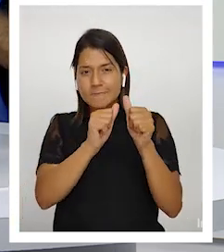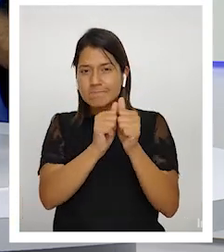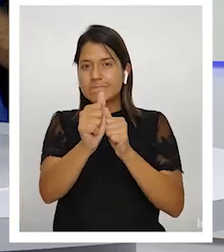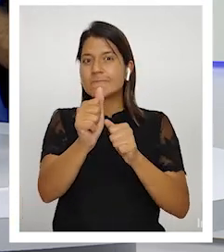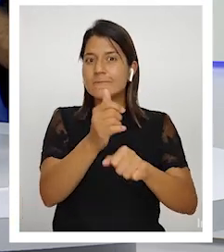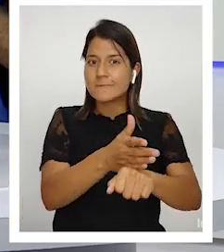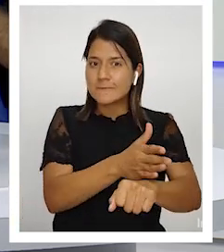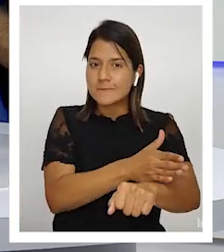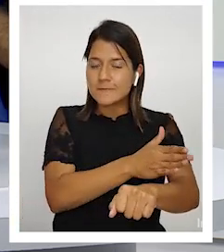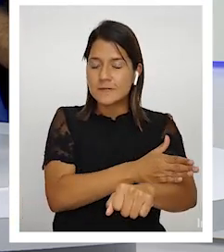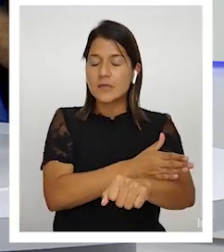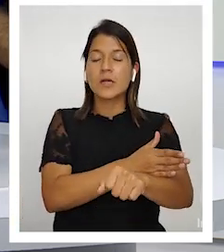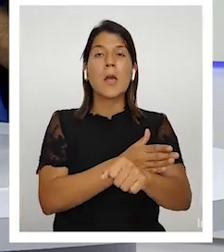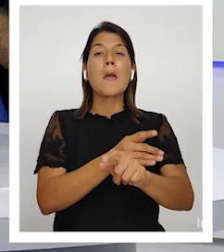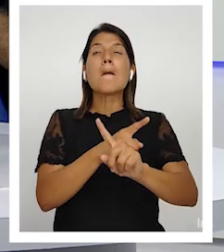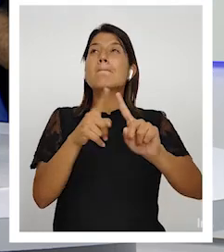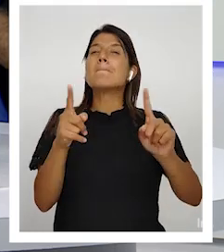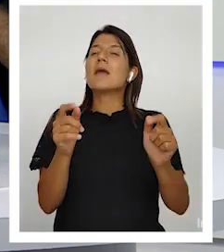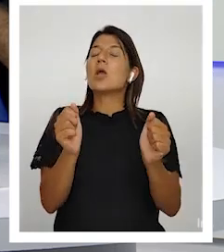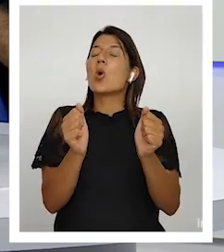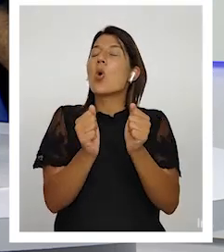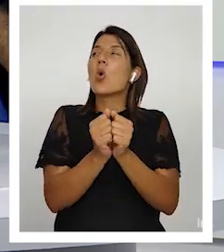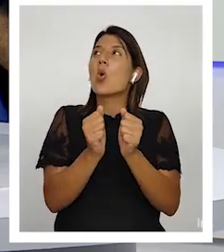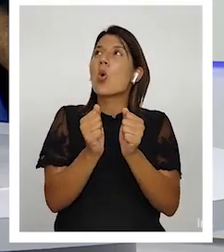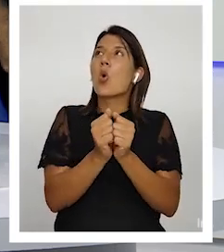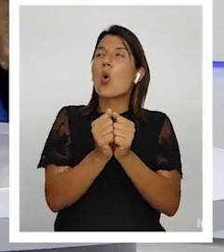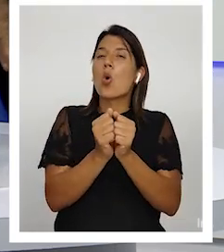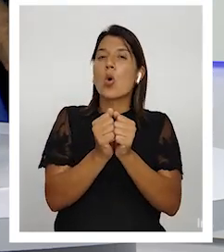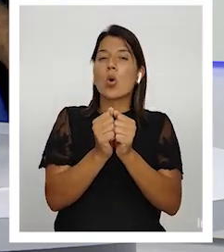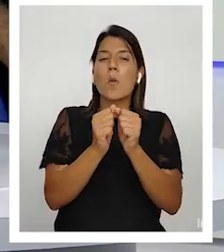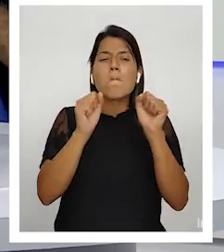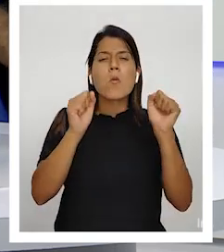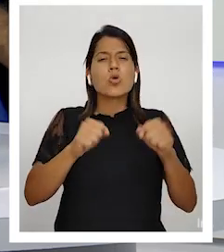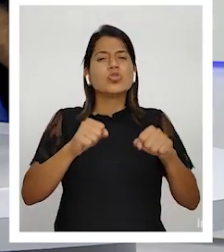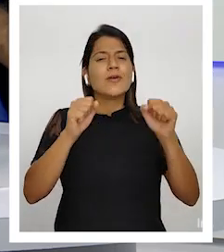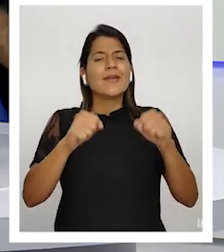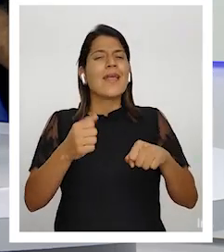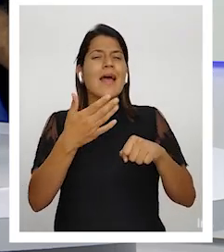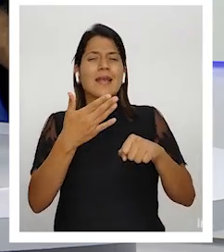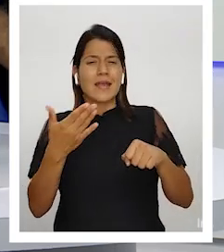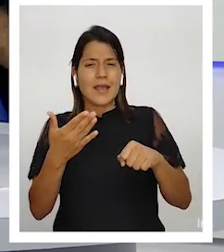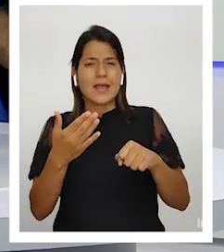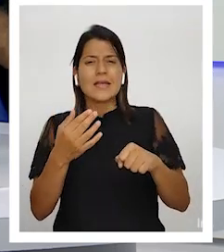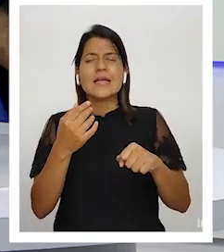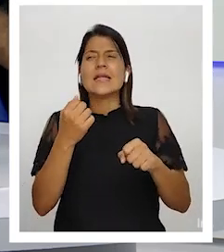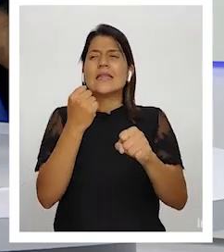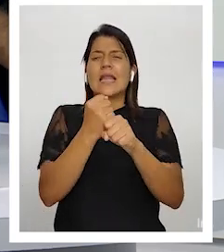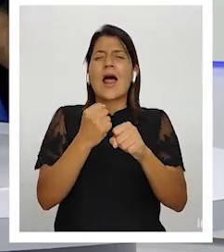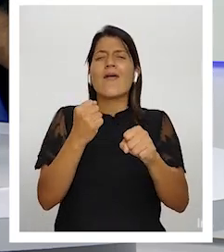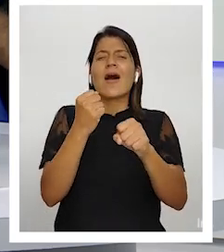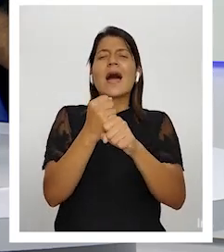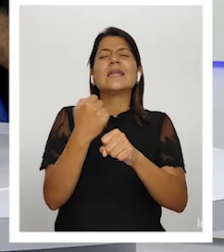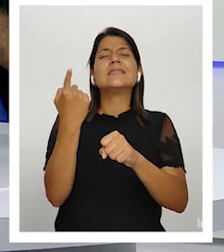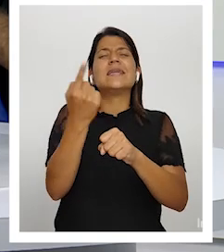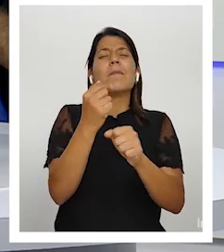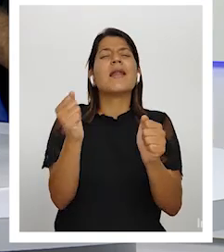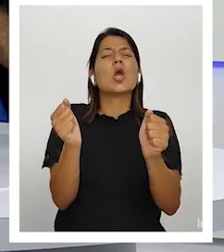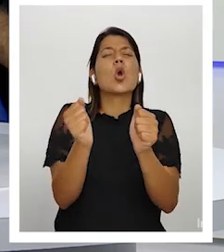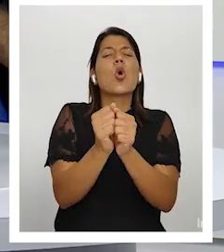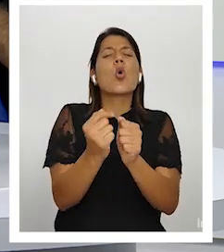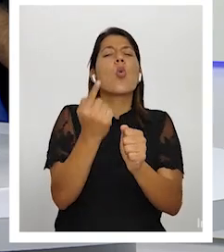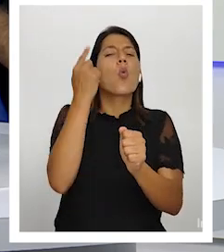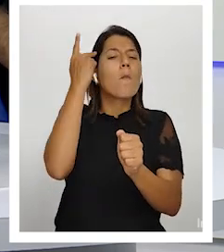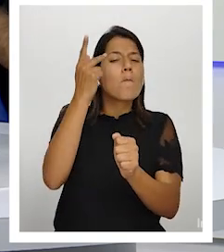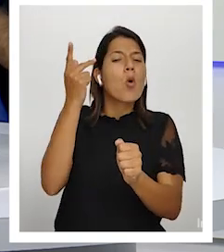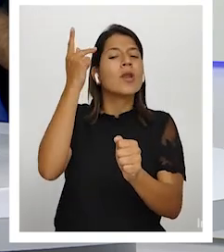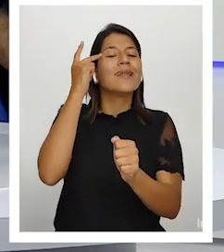gestión se pueda realizar siempre de la mano de un político con visión de un político que entienda